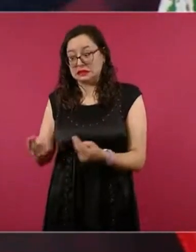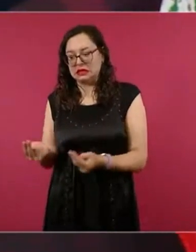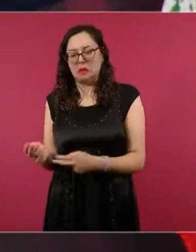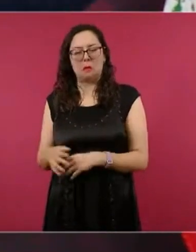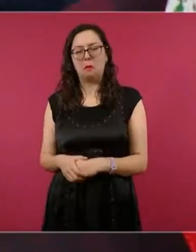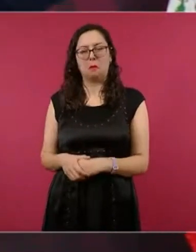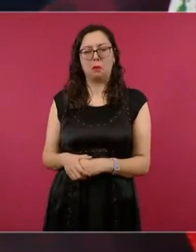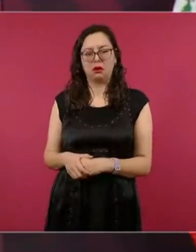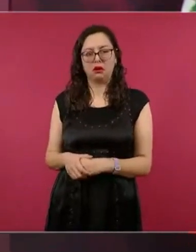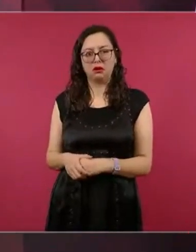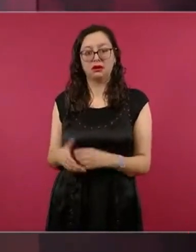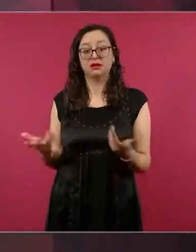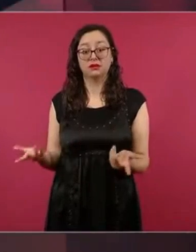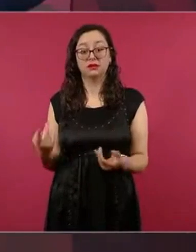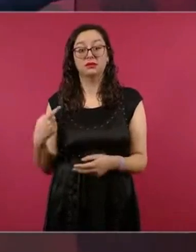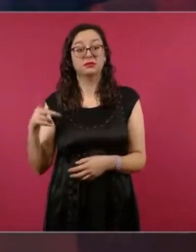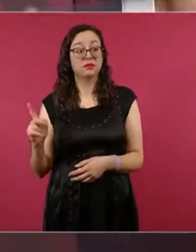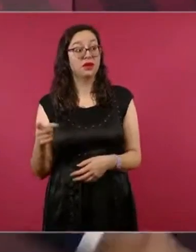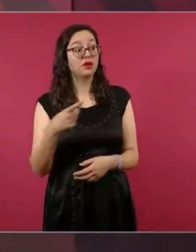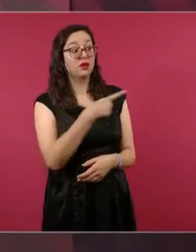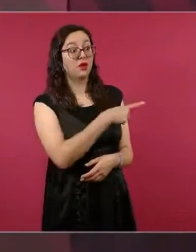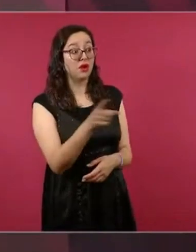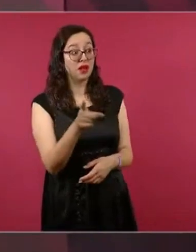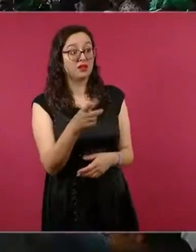10 figuras del periodismo